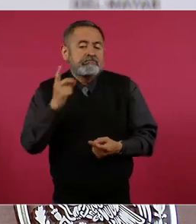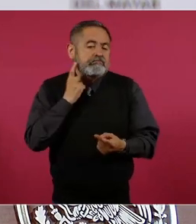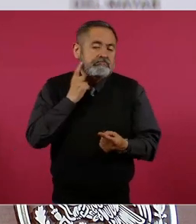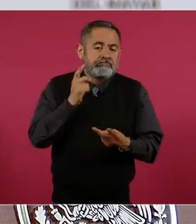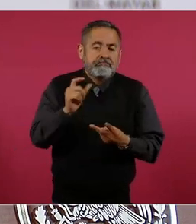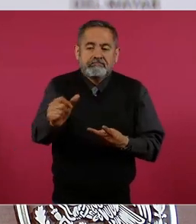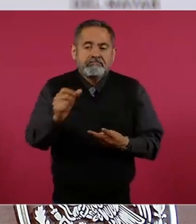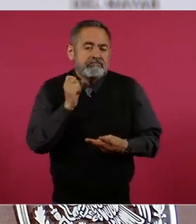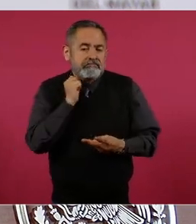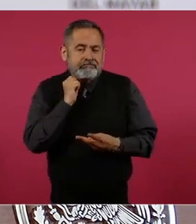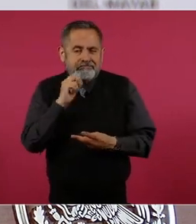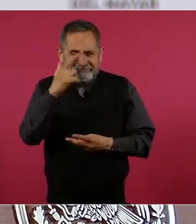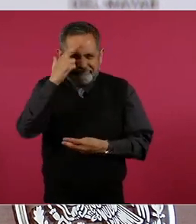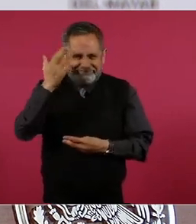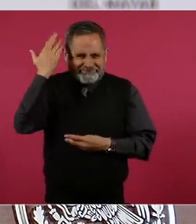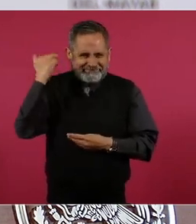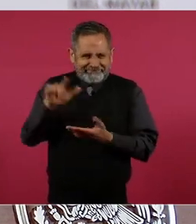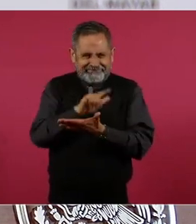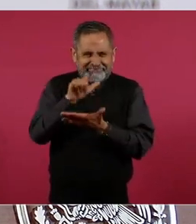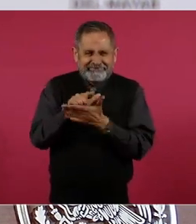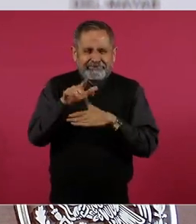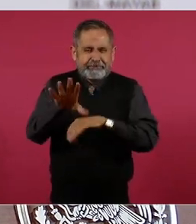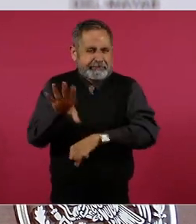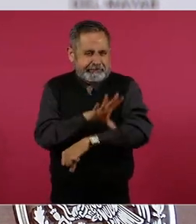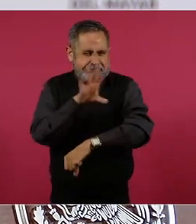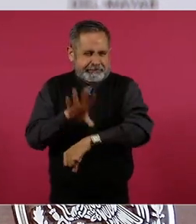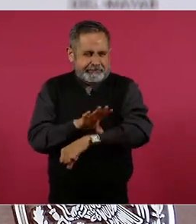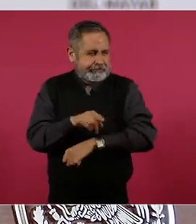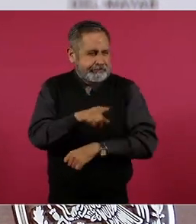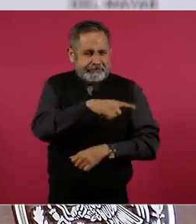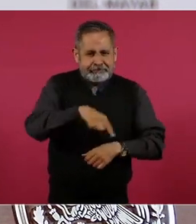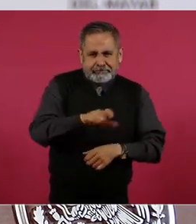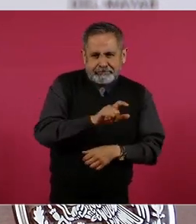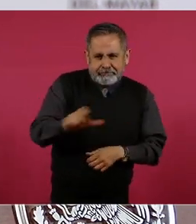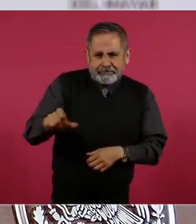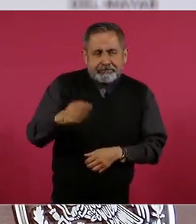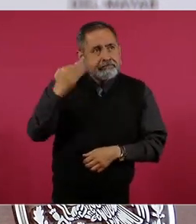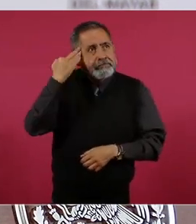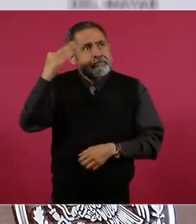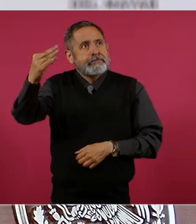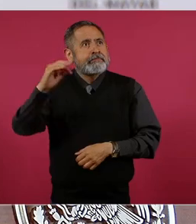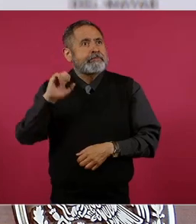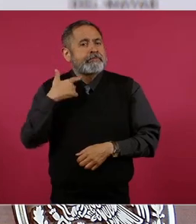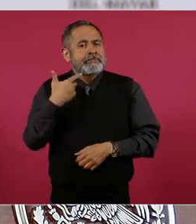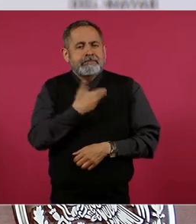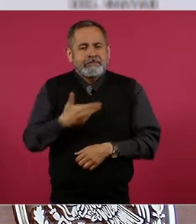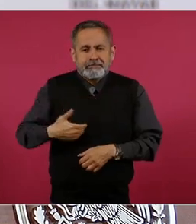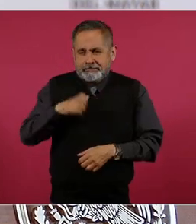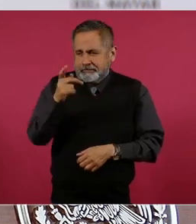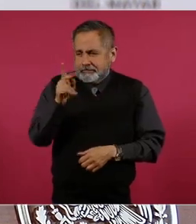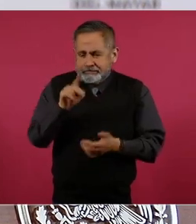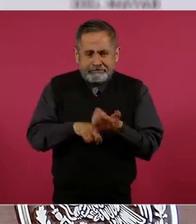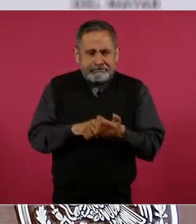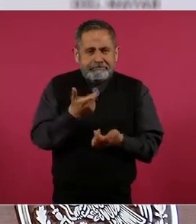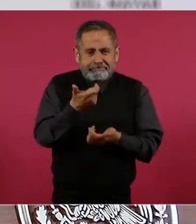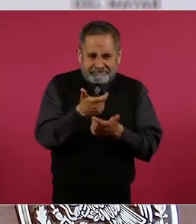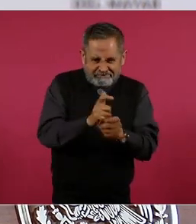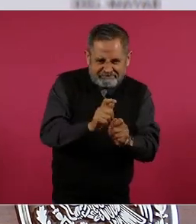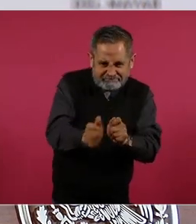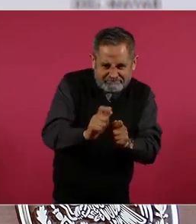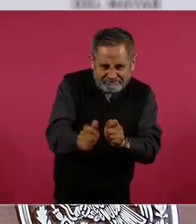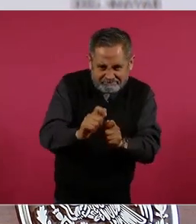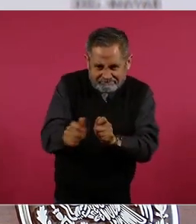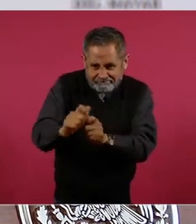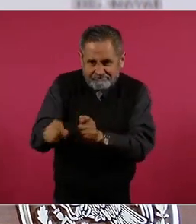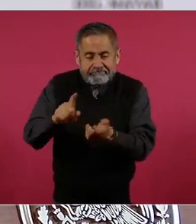aprobaron la reforma energética con el licenciado Peña, le dieron dinero a los